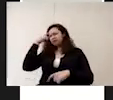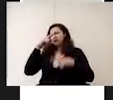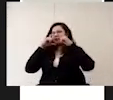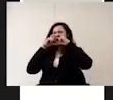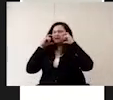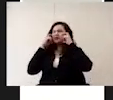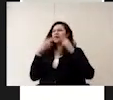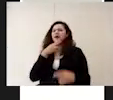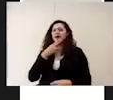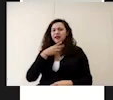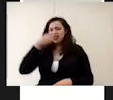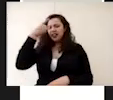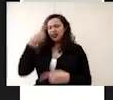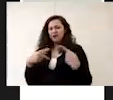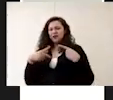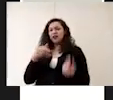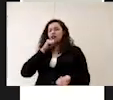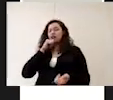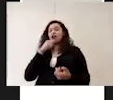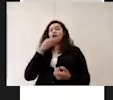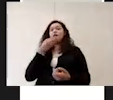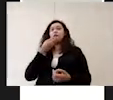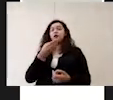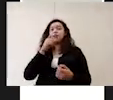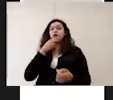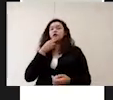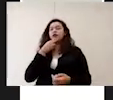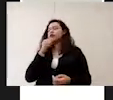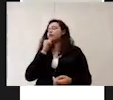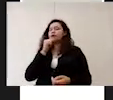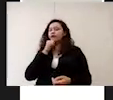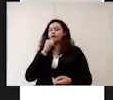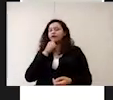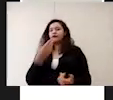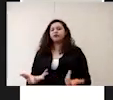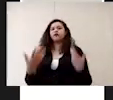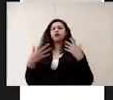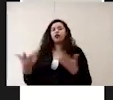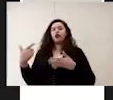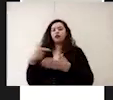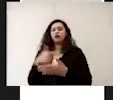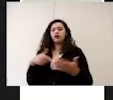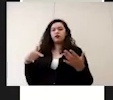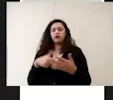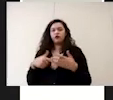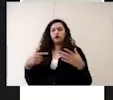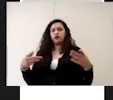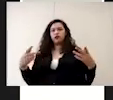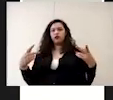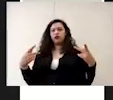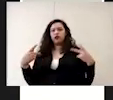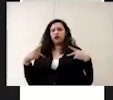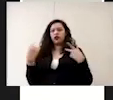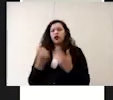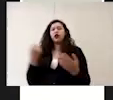todavía hay personas que no lo usan correctamente entonces si vamos a estar en un lugar donde es obligatorio